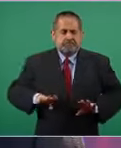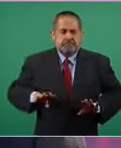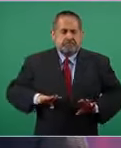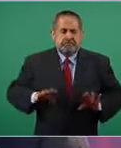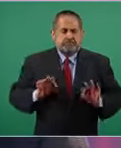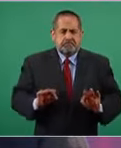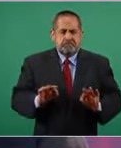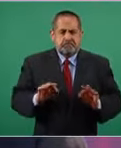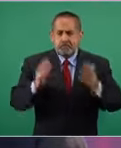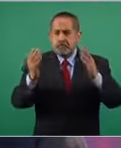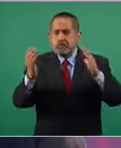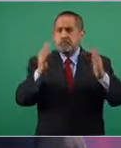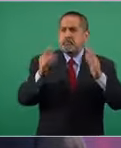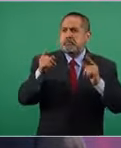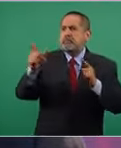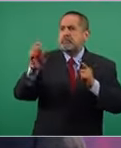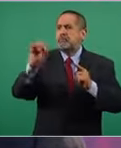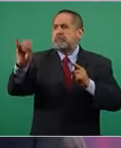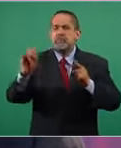hacer comparaciones